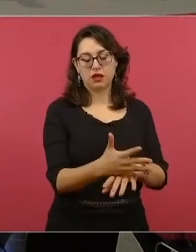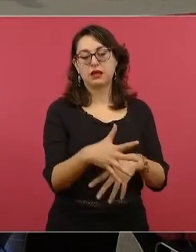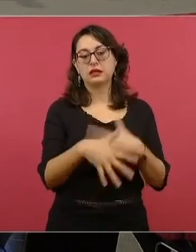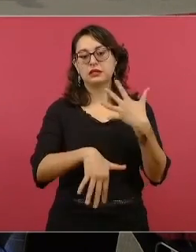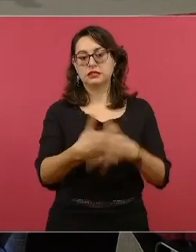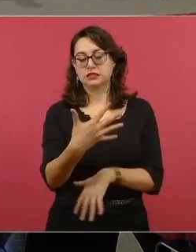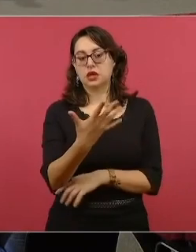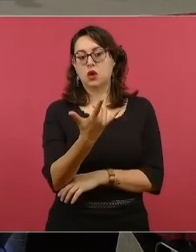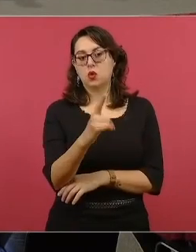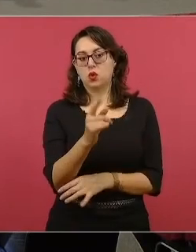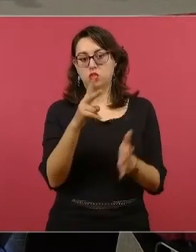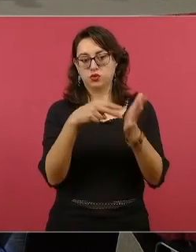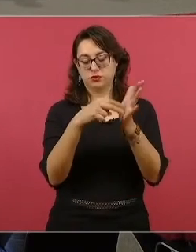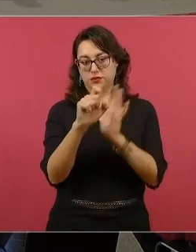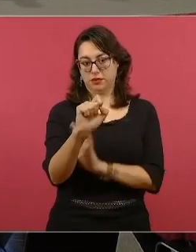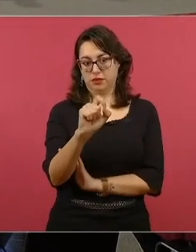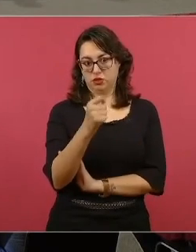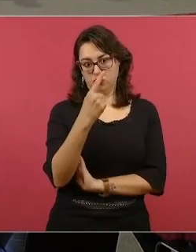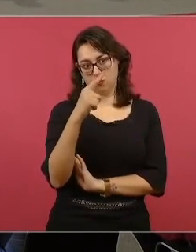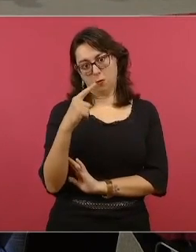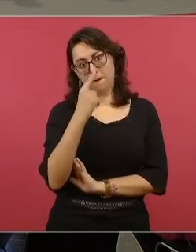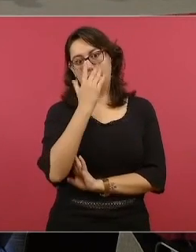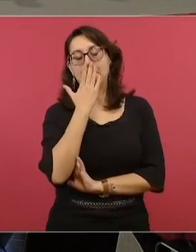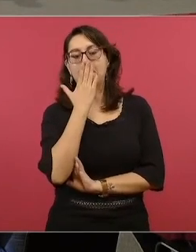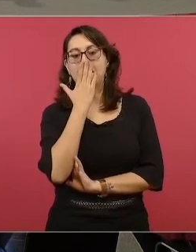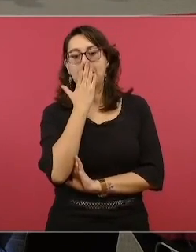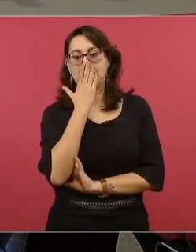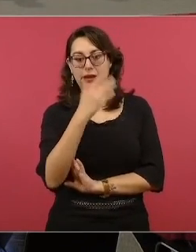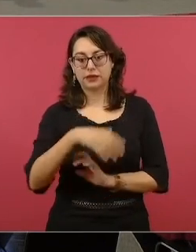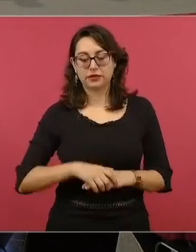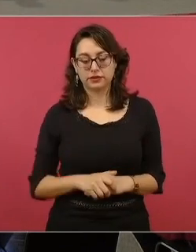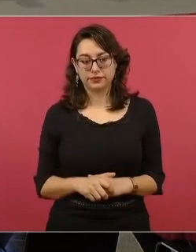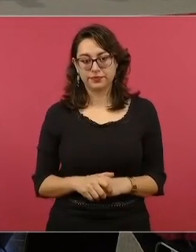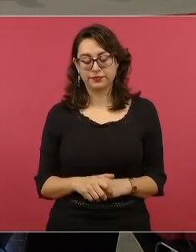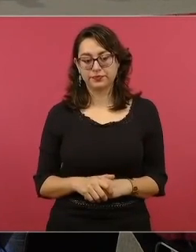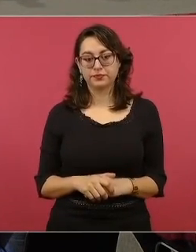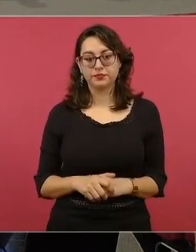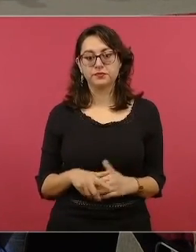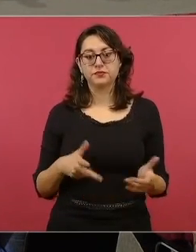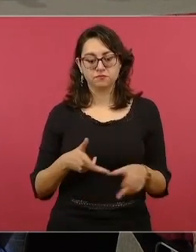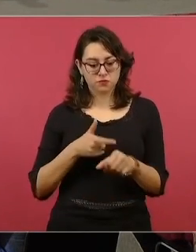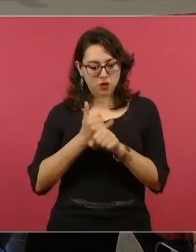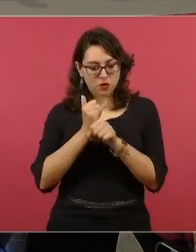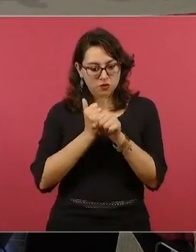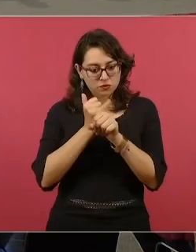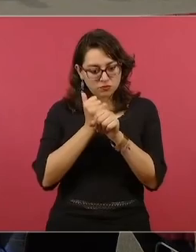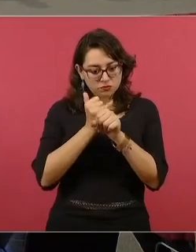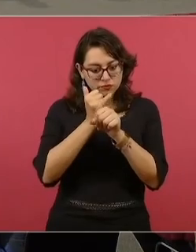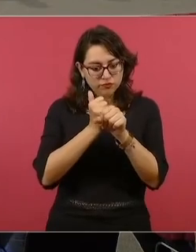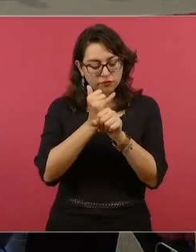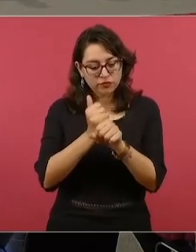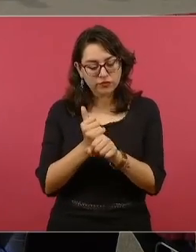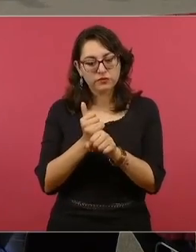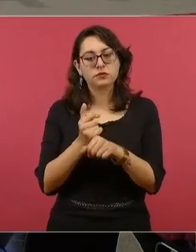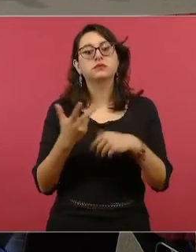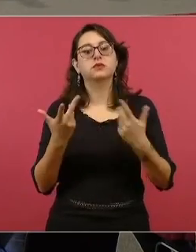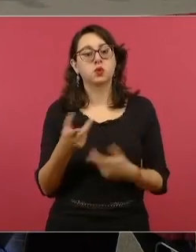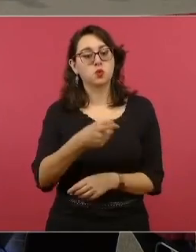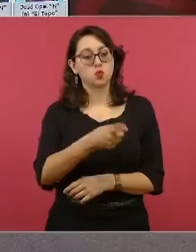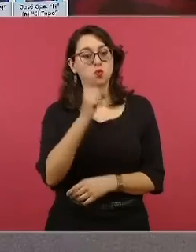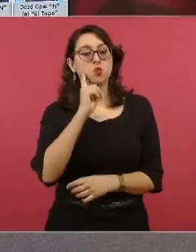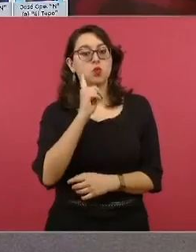julio del dos mil veintiuno. Marco Antonio N., de acuerdo a la investigación, llegó con otras personas al domicilio